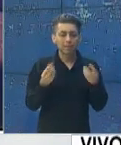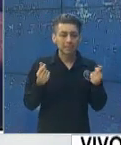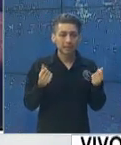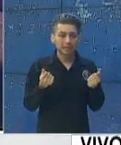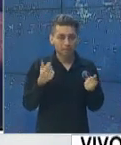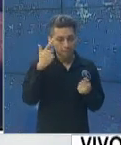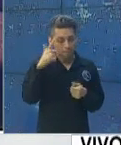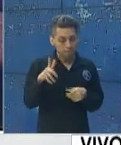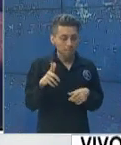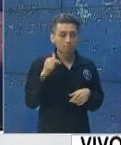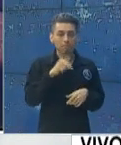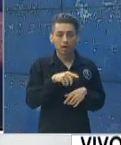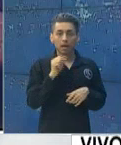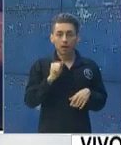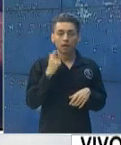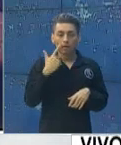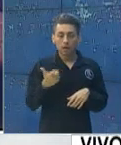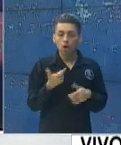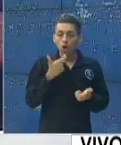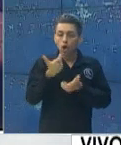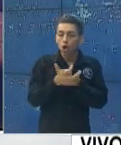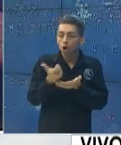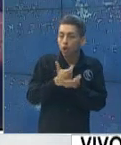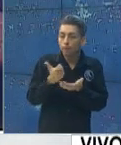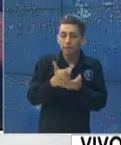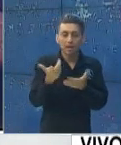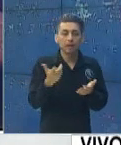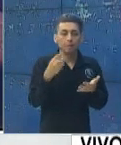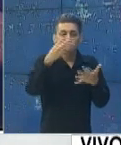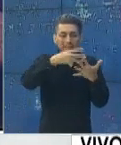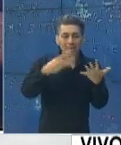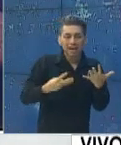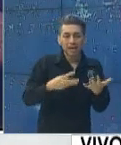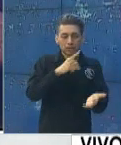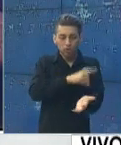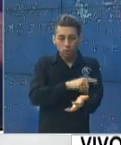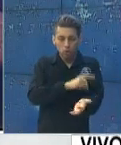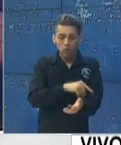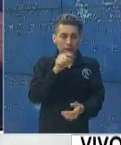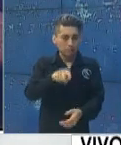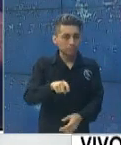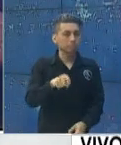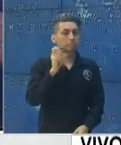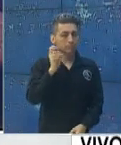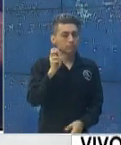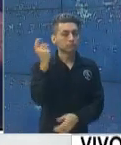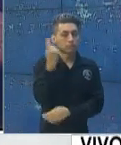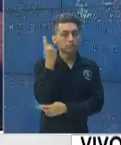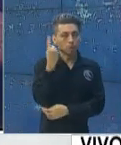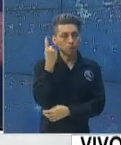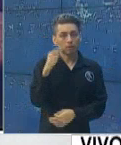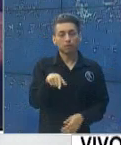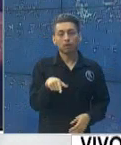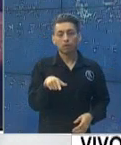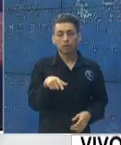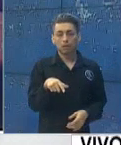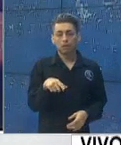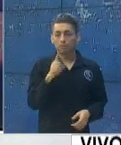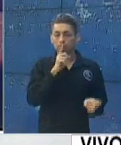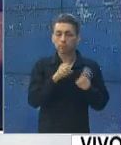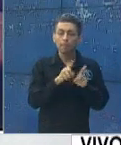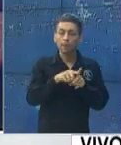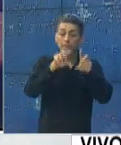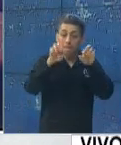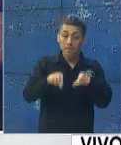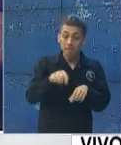para asegurar la compra de insumos para el personal médico. Es una de las prioridades. El personal que está cerca